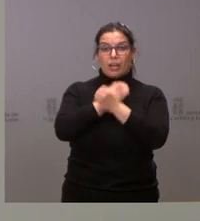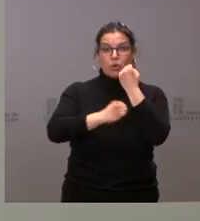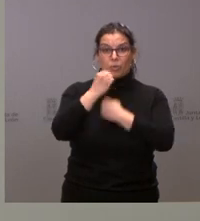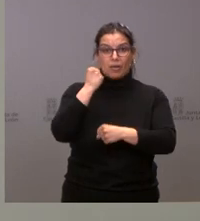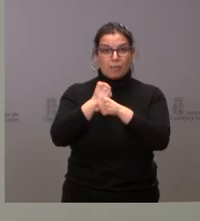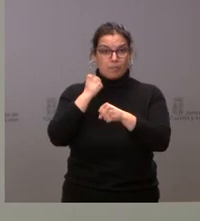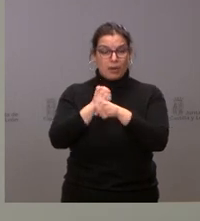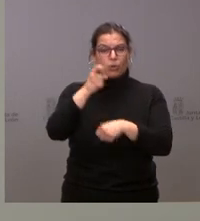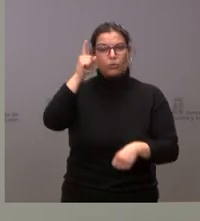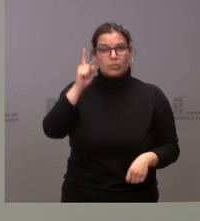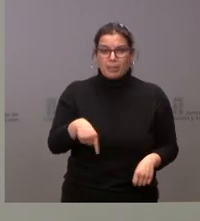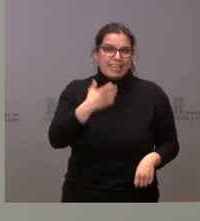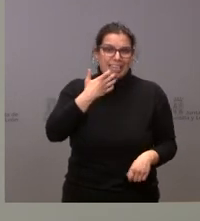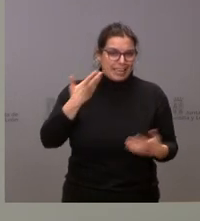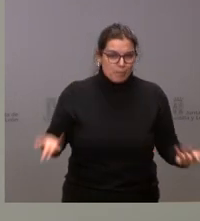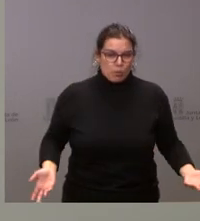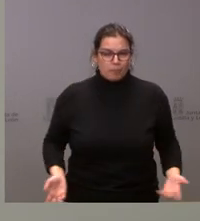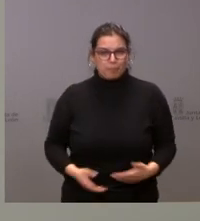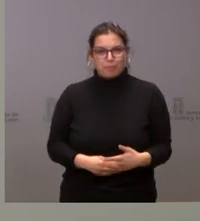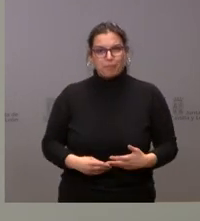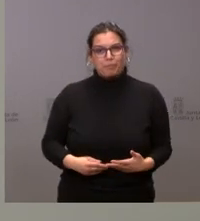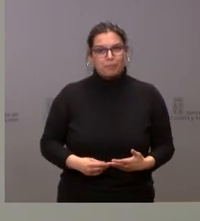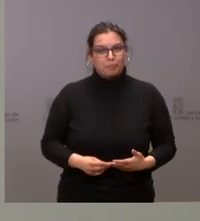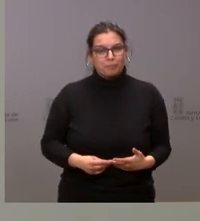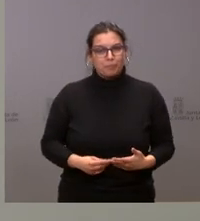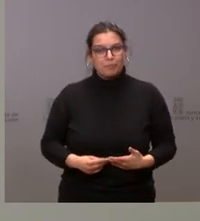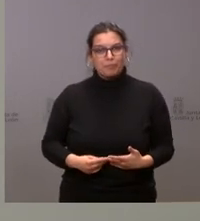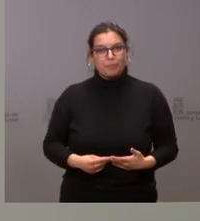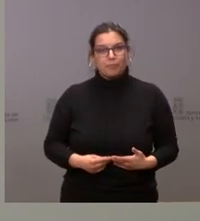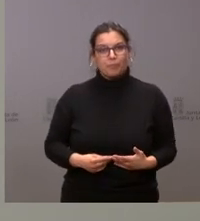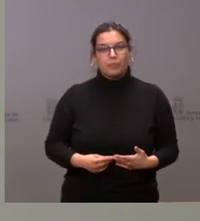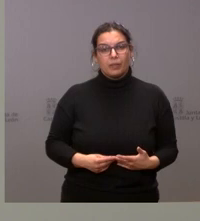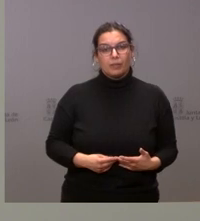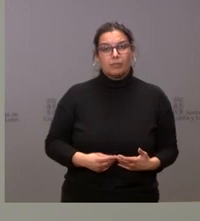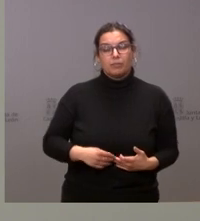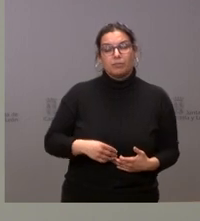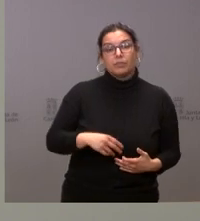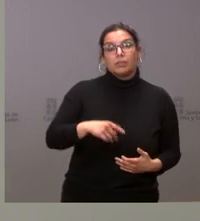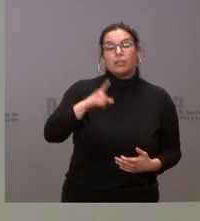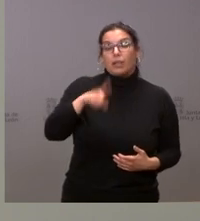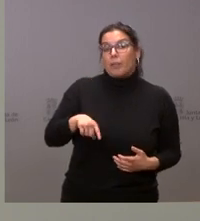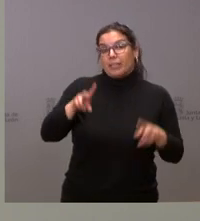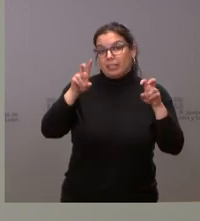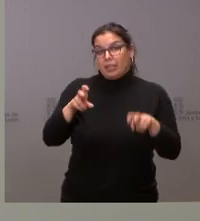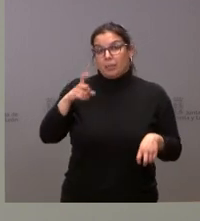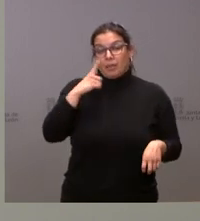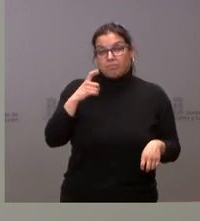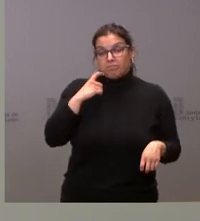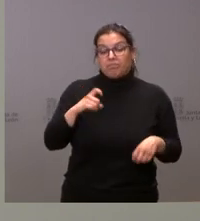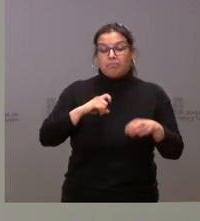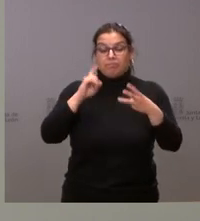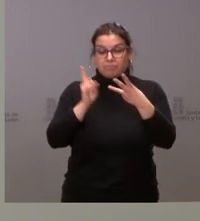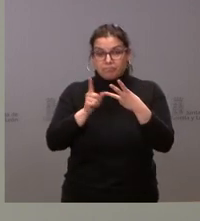por poner tan solo algunos ejemplos. Por seguir abordando alguna cuestión adicional, el tercer ámbito